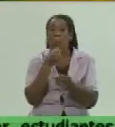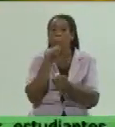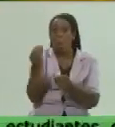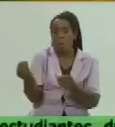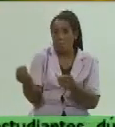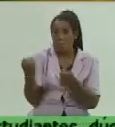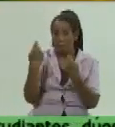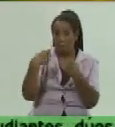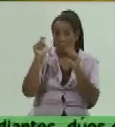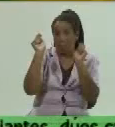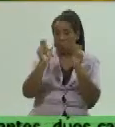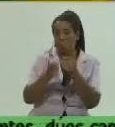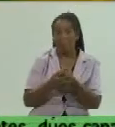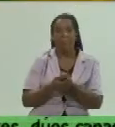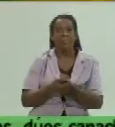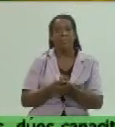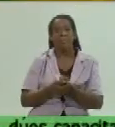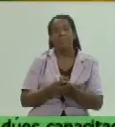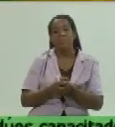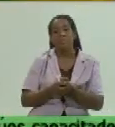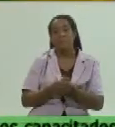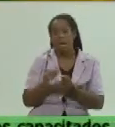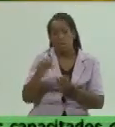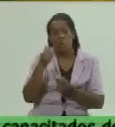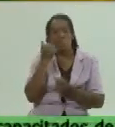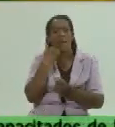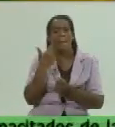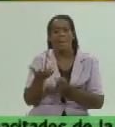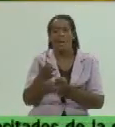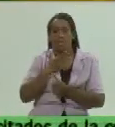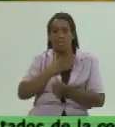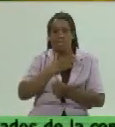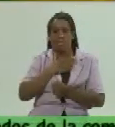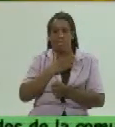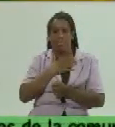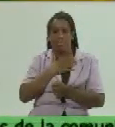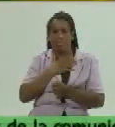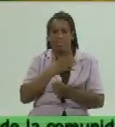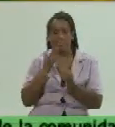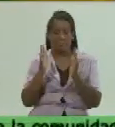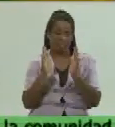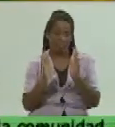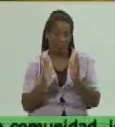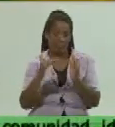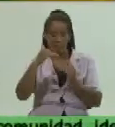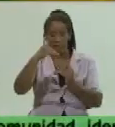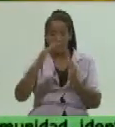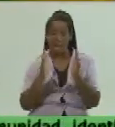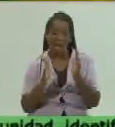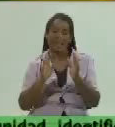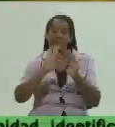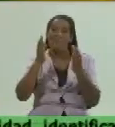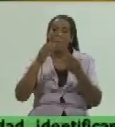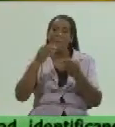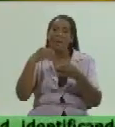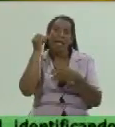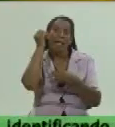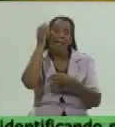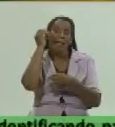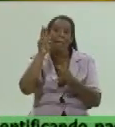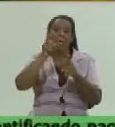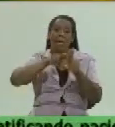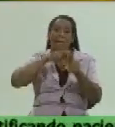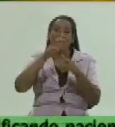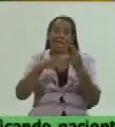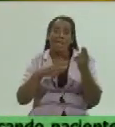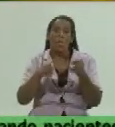agricultura urbana yo creo que eso eso también los propios encurtidos que se hacen por familias y demás que puedan tener acceso a eso